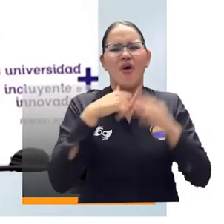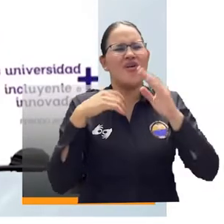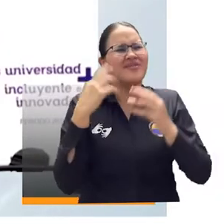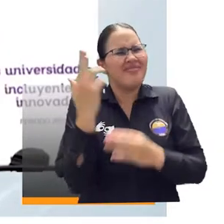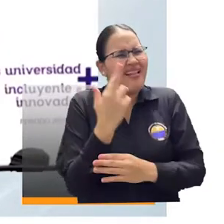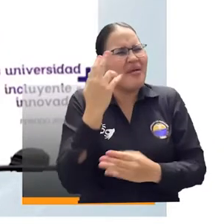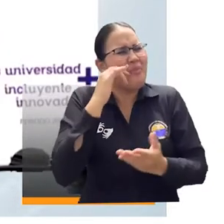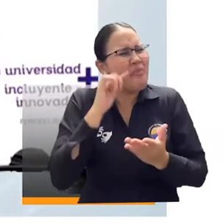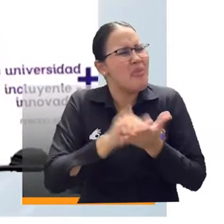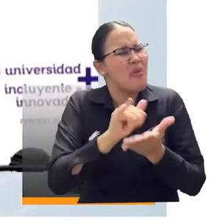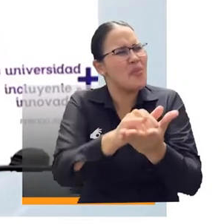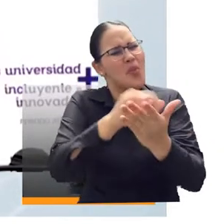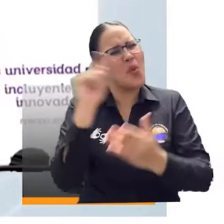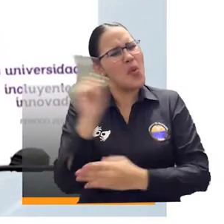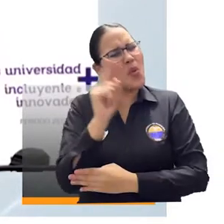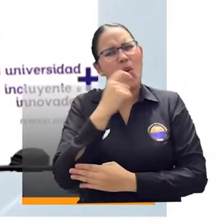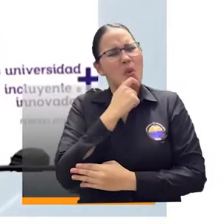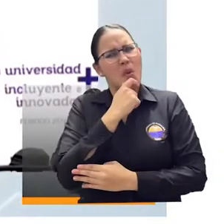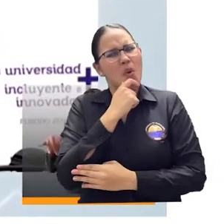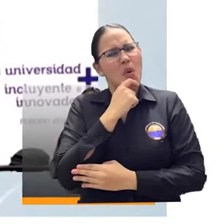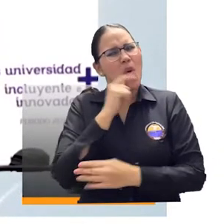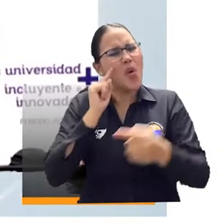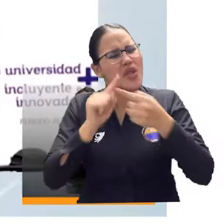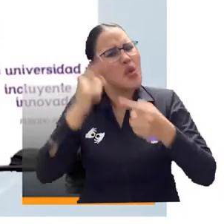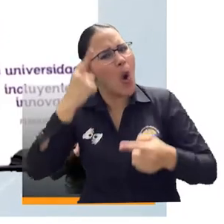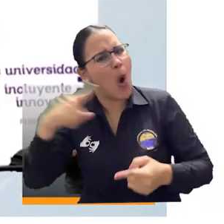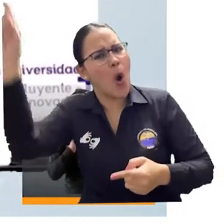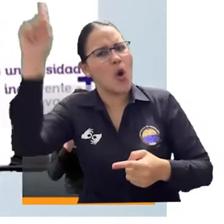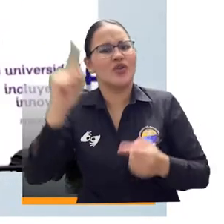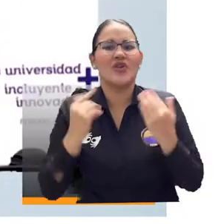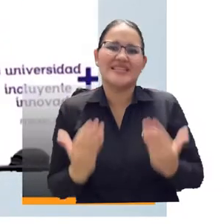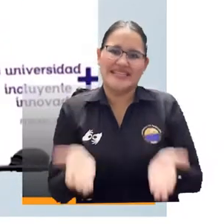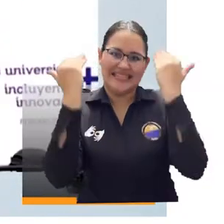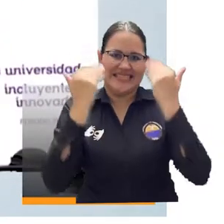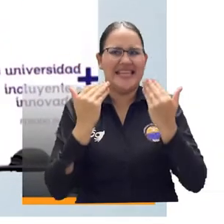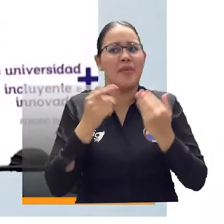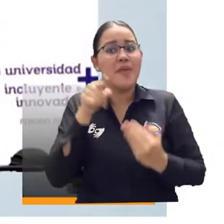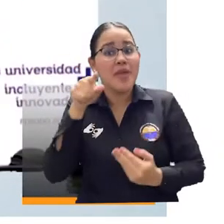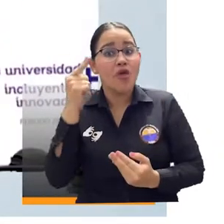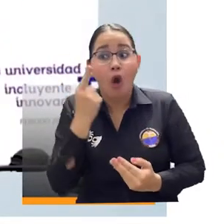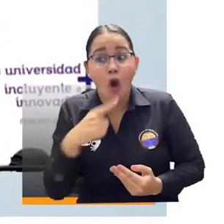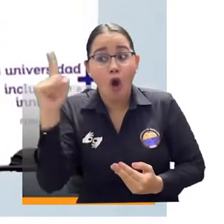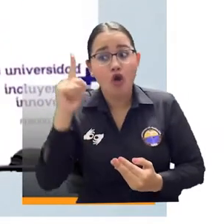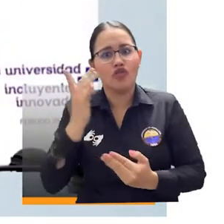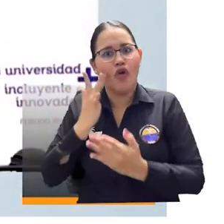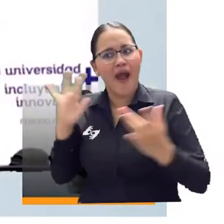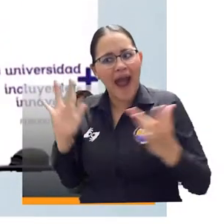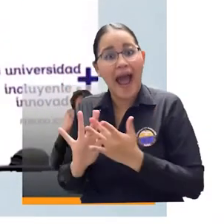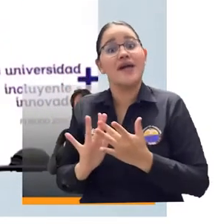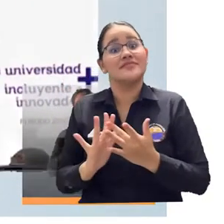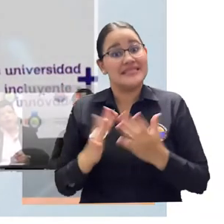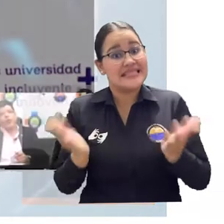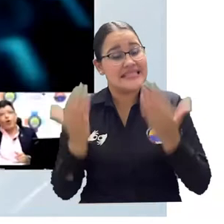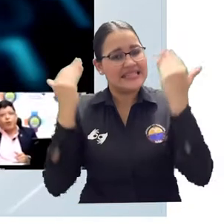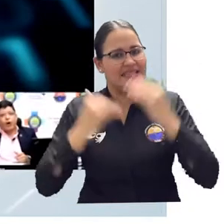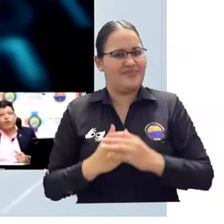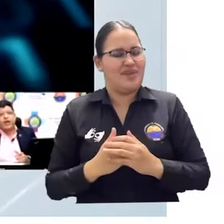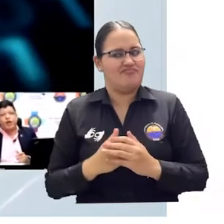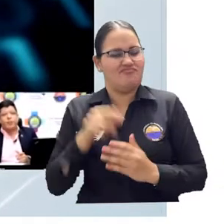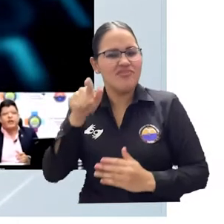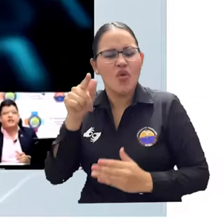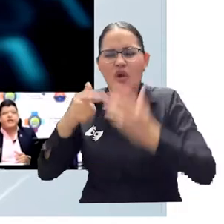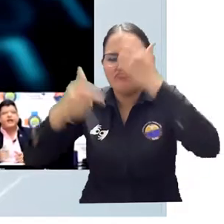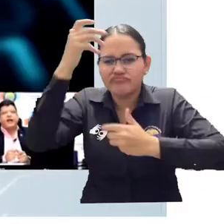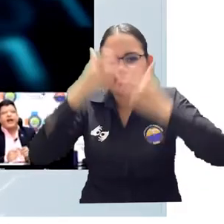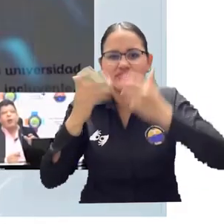pues yo creo que va a ser fundamental y que es de esos cambios que deben mantenerse en el tiempo para dar el salto, digamos, a una universidad 2.0 o a un